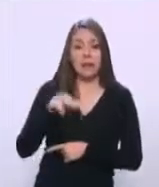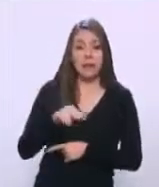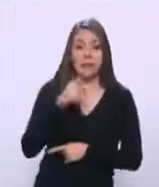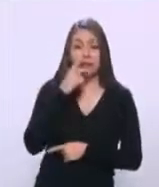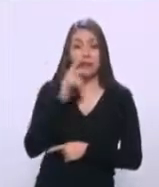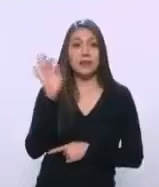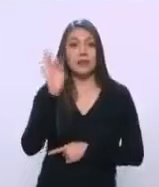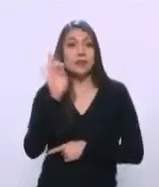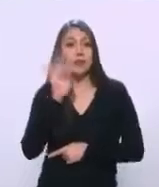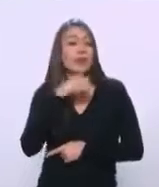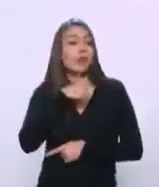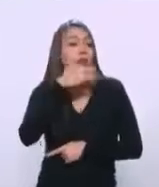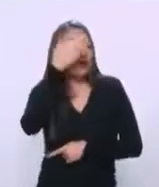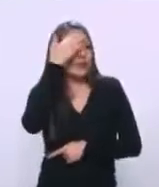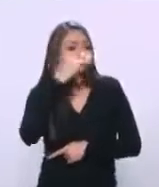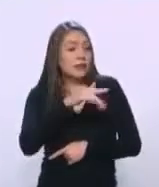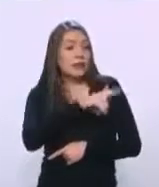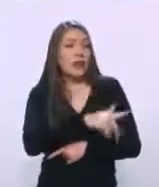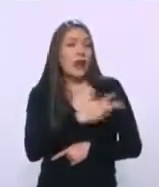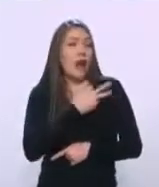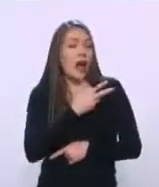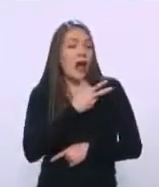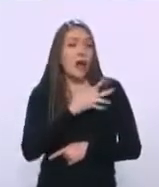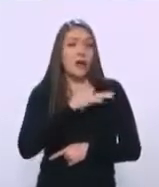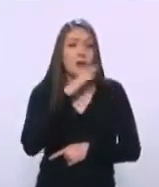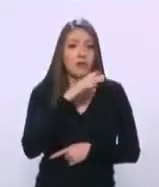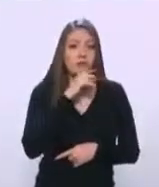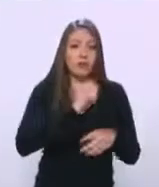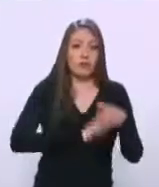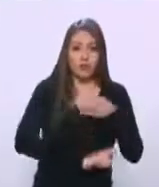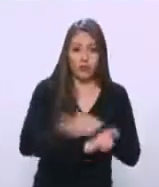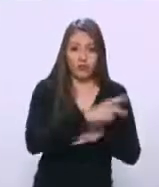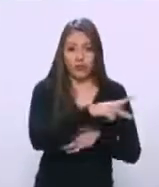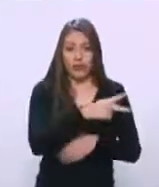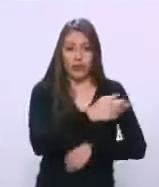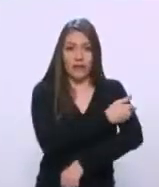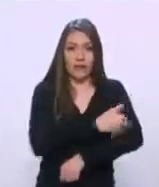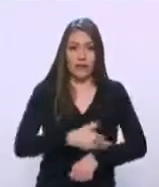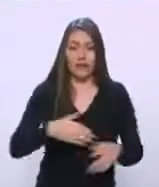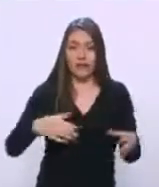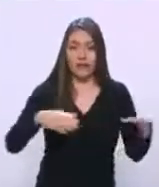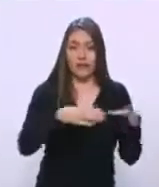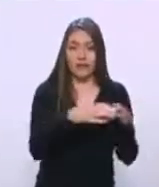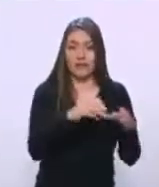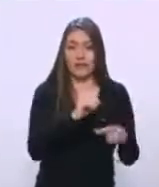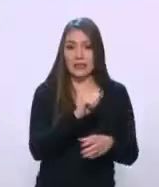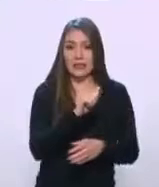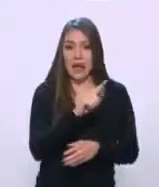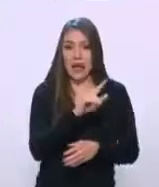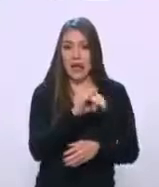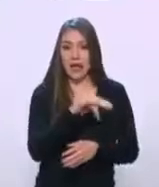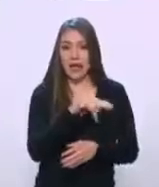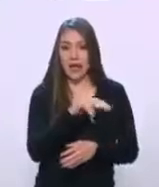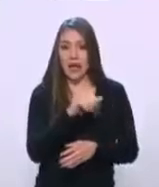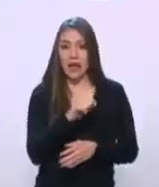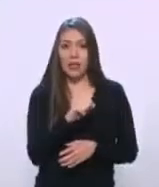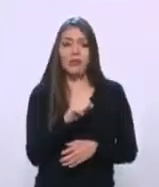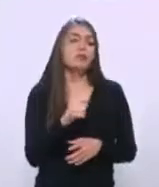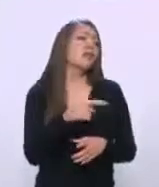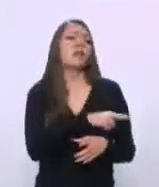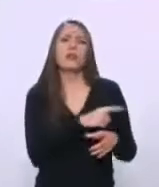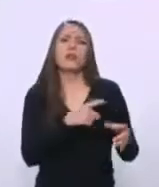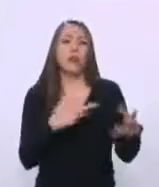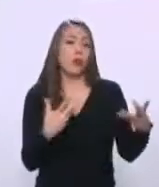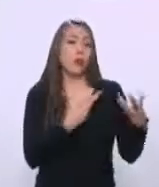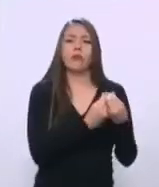hubiera enterado de la corrupción de Salinas y de la familia, de esa familia, pues él no hubiera, él se hubiera apartado, ¿no?